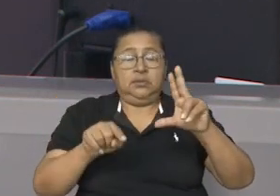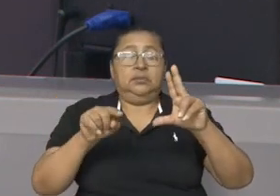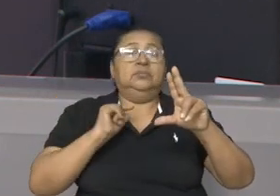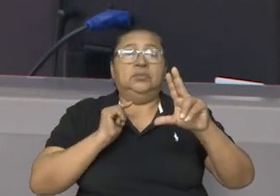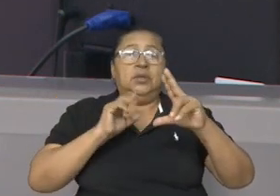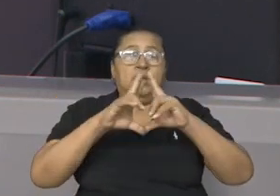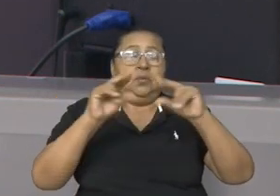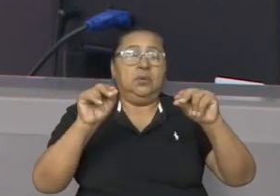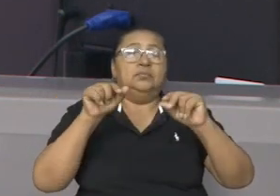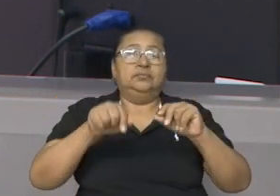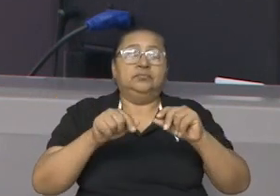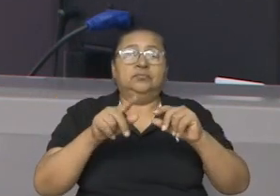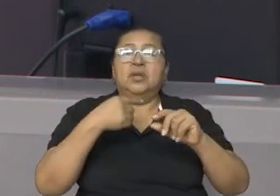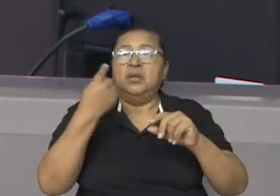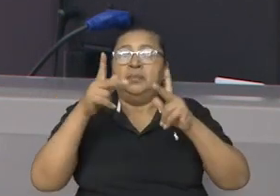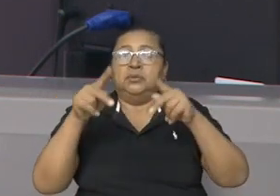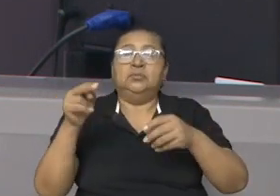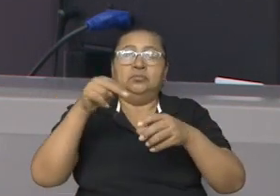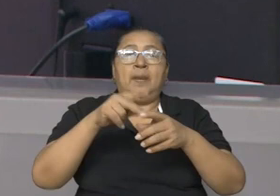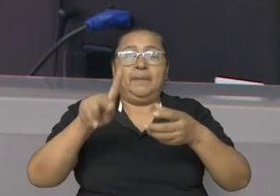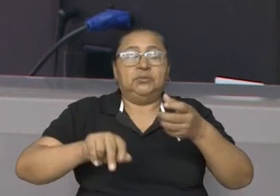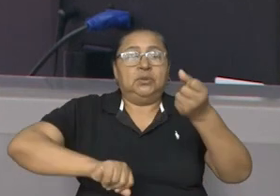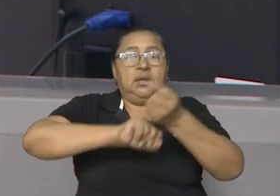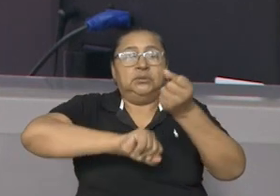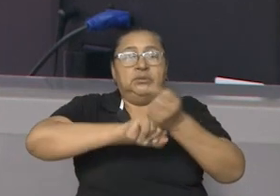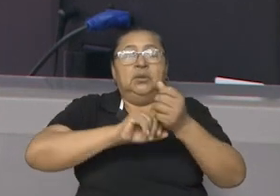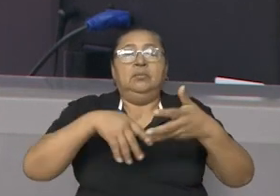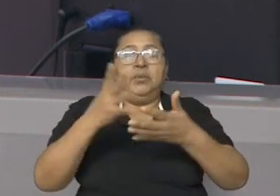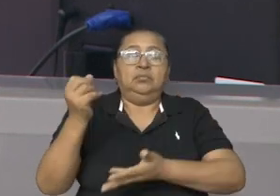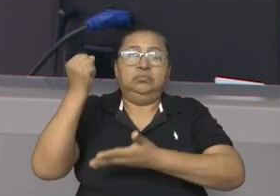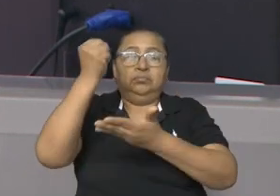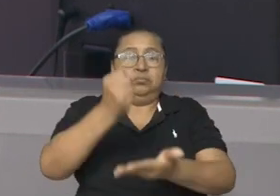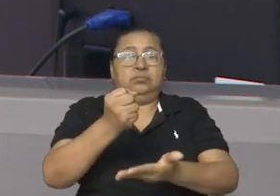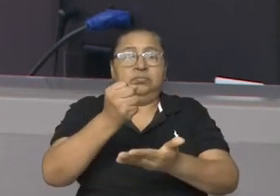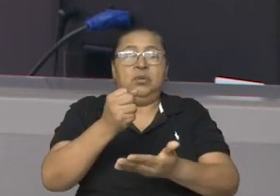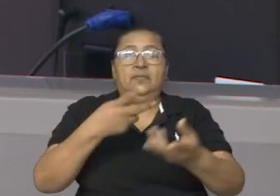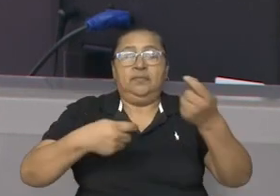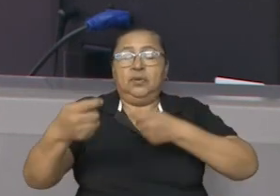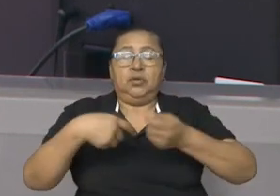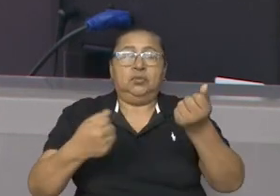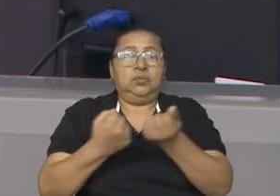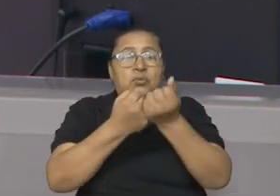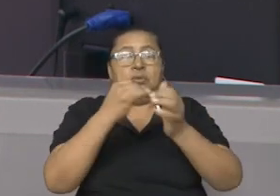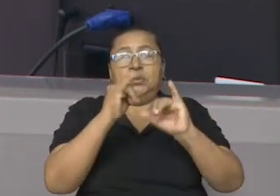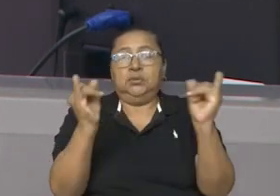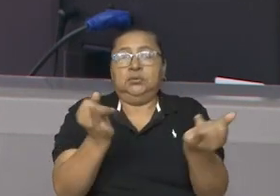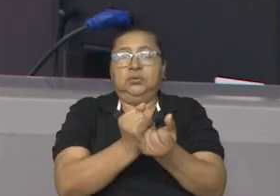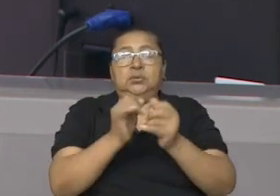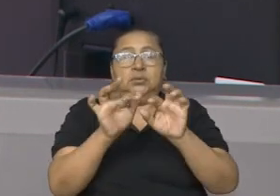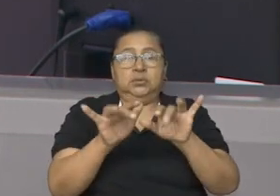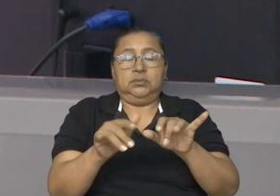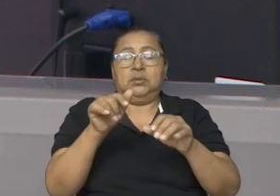Interoceánico de Nicaragua, la que será ejercida por el asesor para las inversiones, comercio y cooperación internacional de la